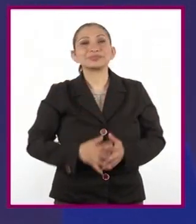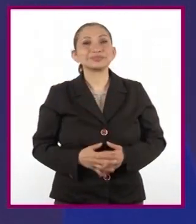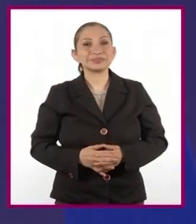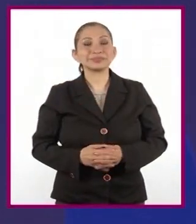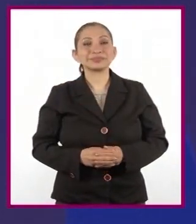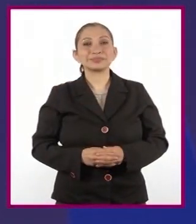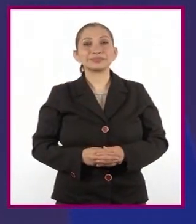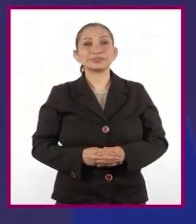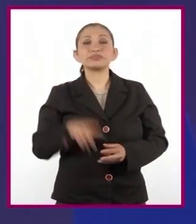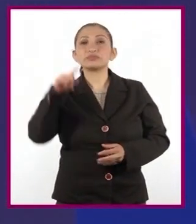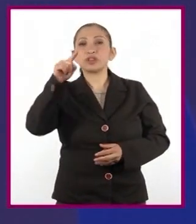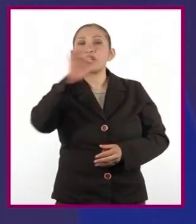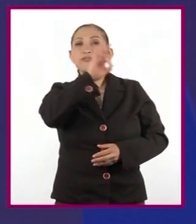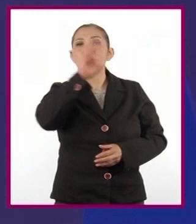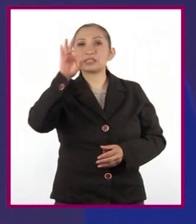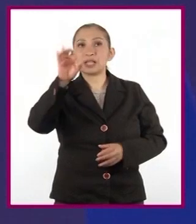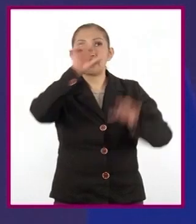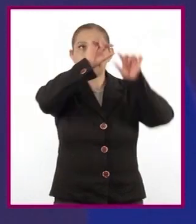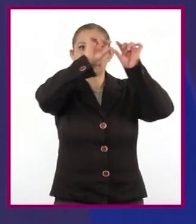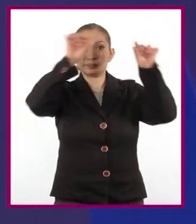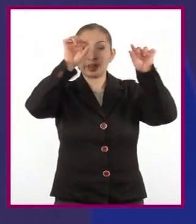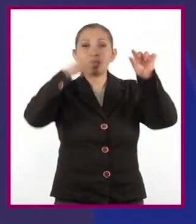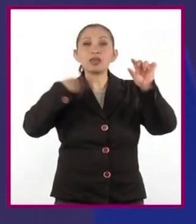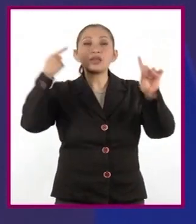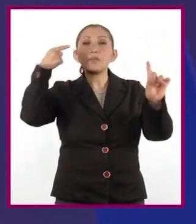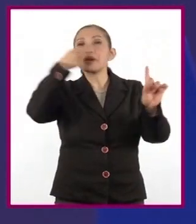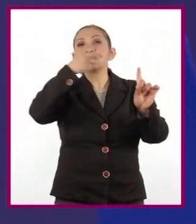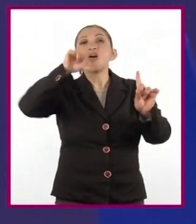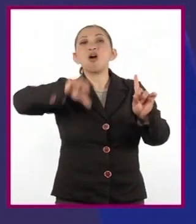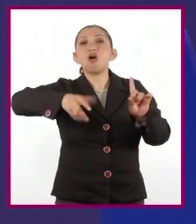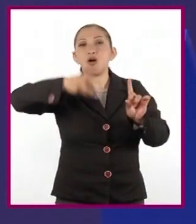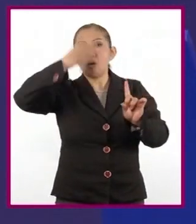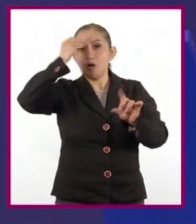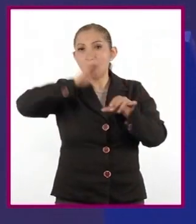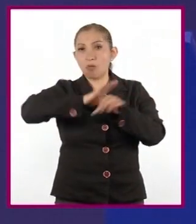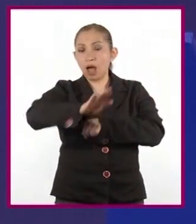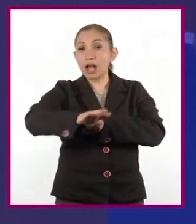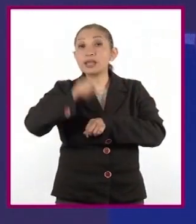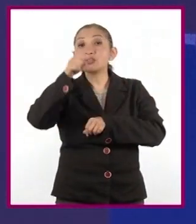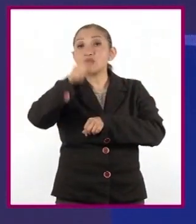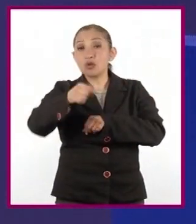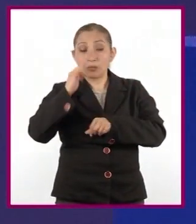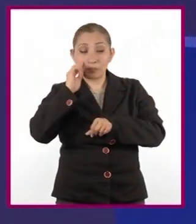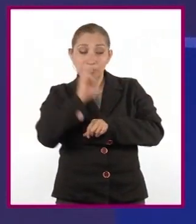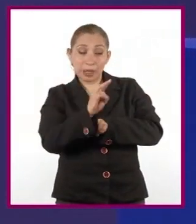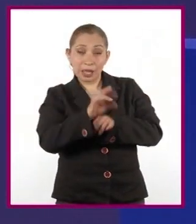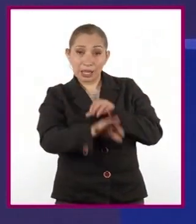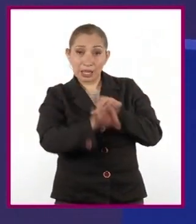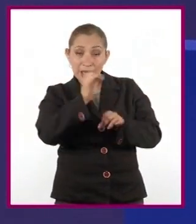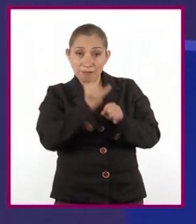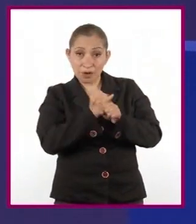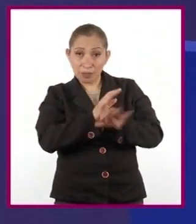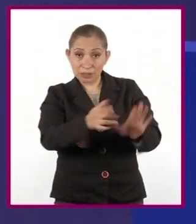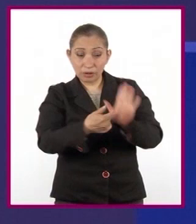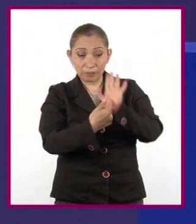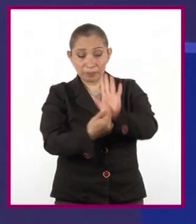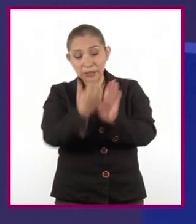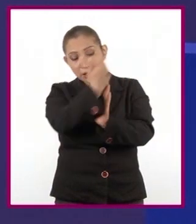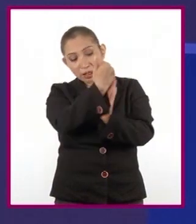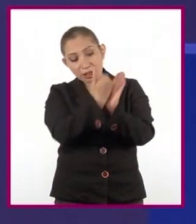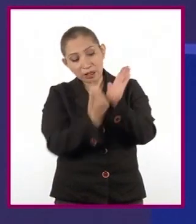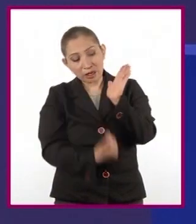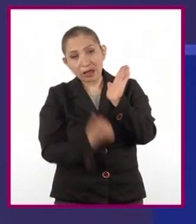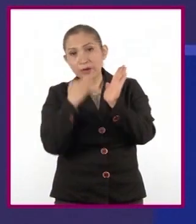Anoten la fecha y el aprendizaje esperado. Analiza e identifica la información presentada en textos